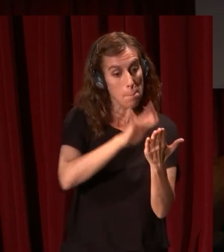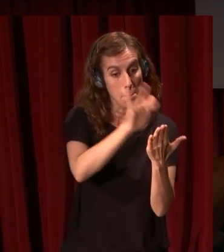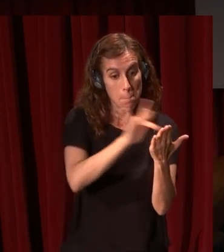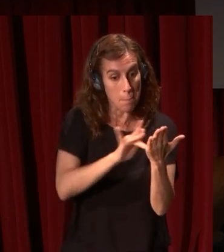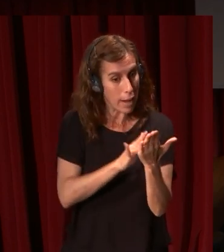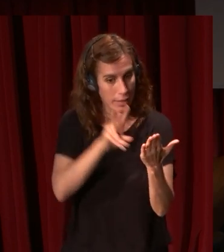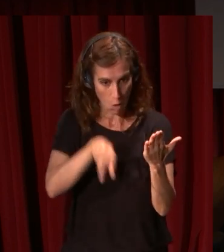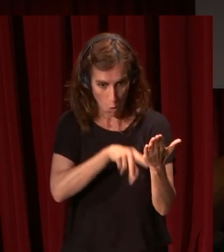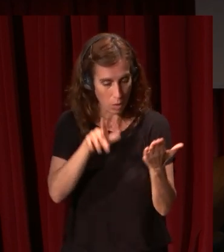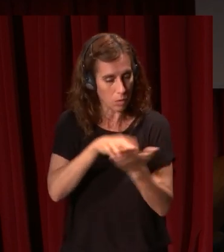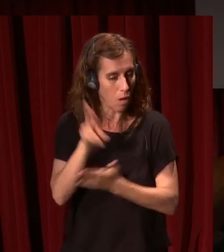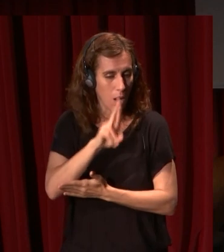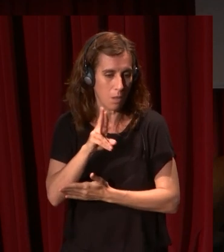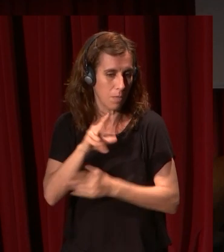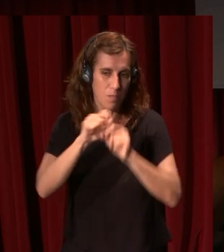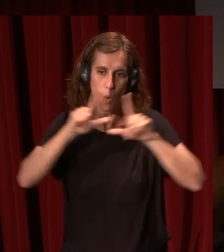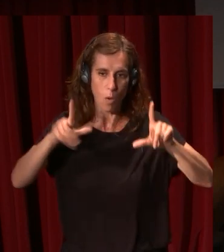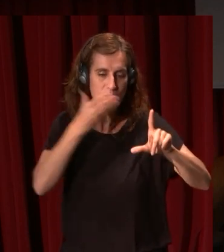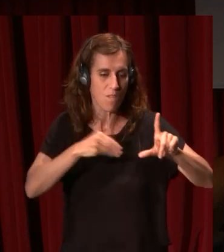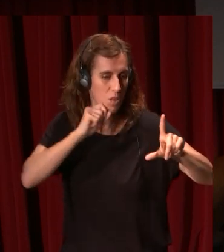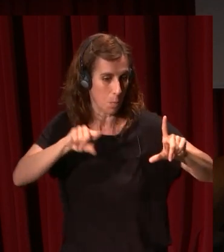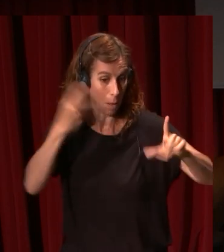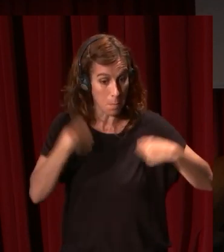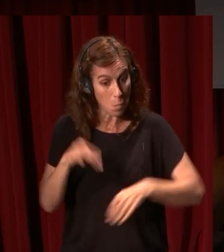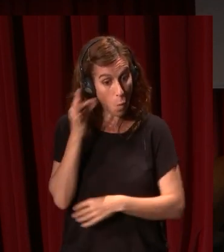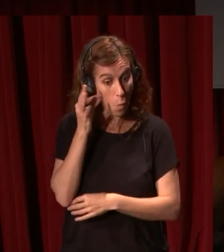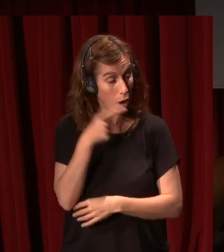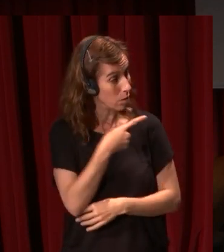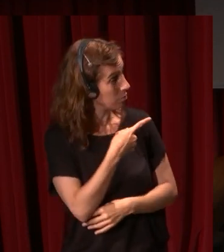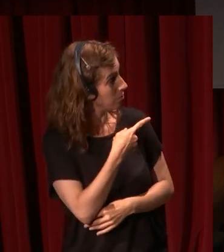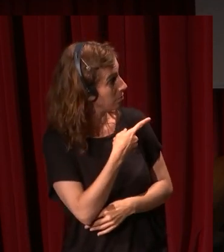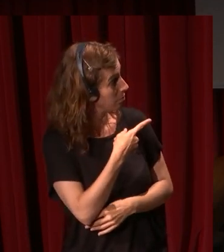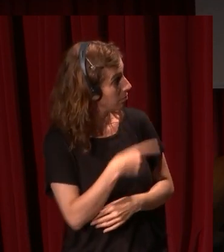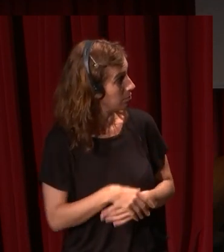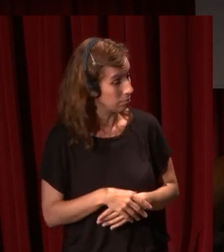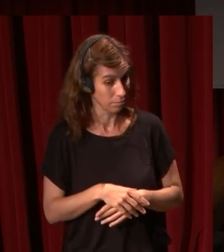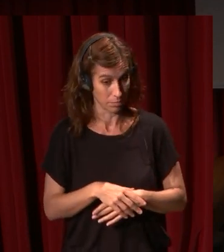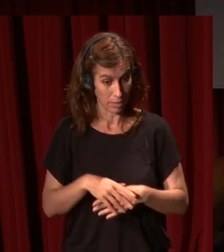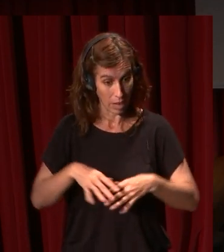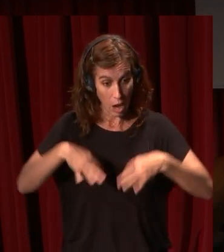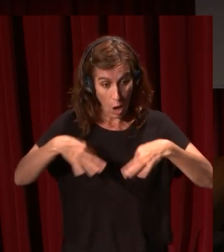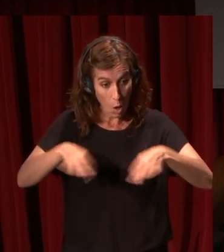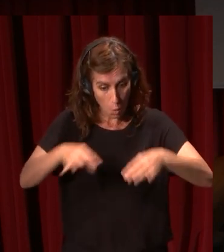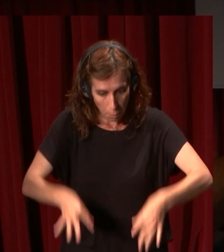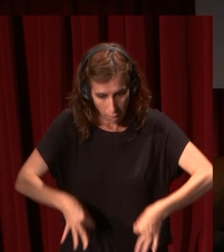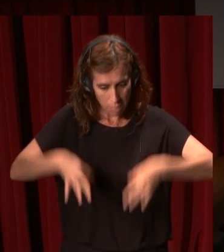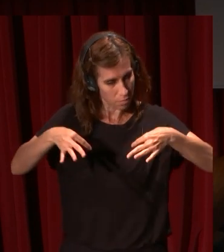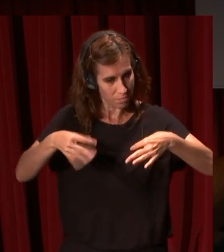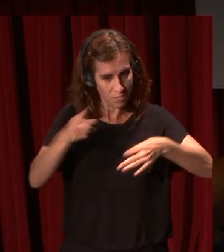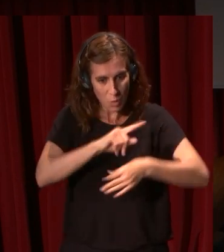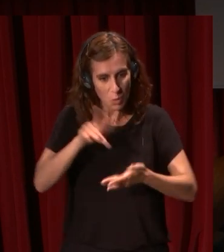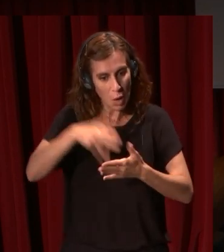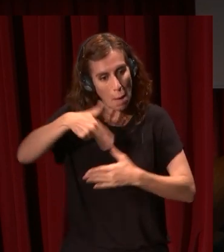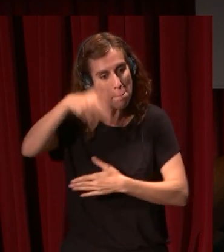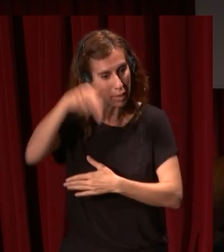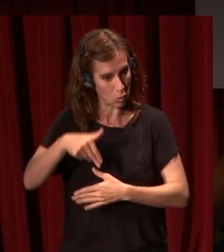que es uno de los cuadros más bonitos que existen yo creo lo mismo esta mujer parece levantar no solo ropa sino pintura se ven las pinceladas de lo que está